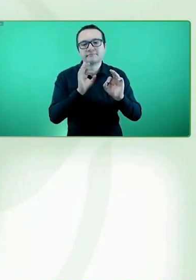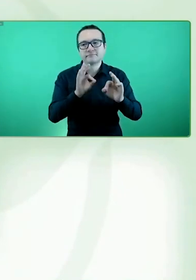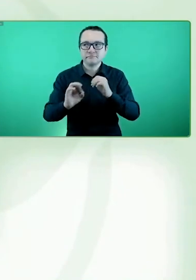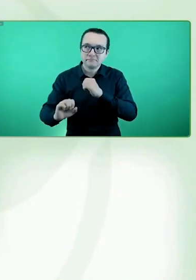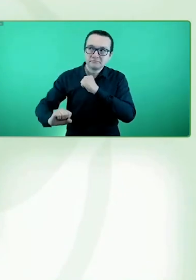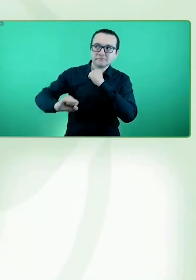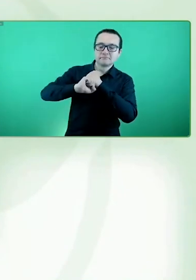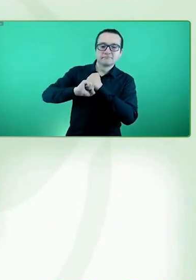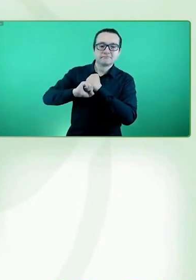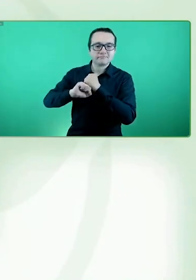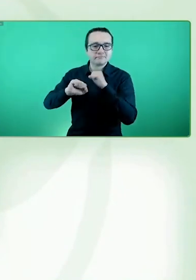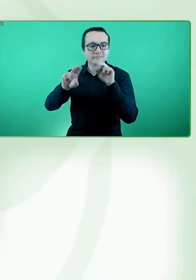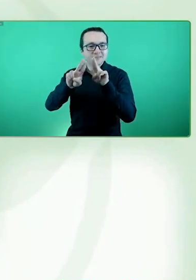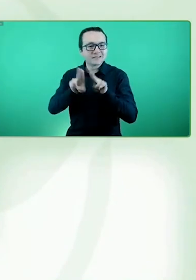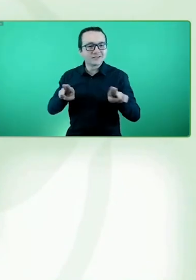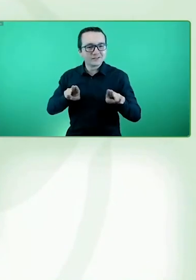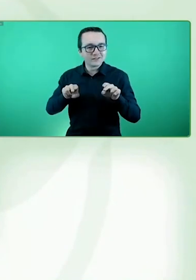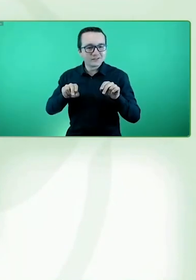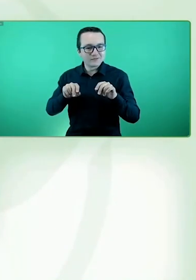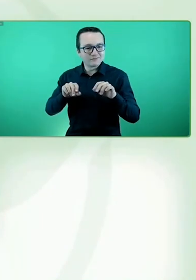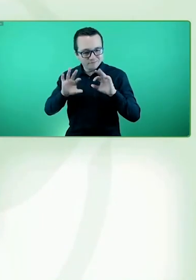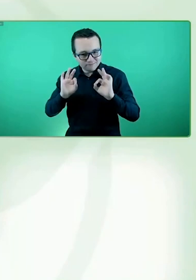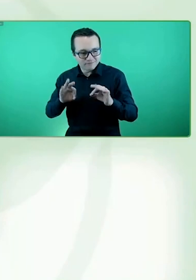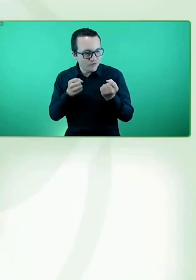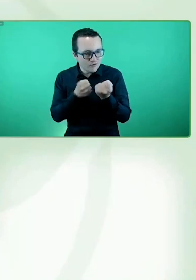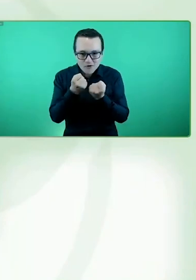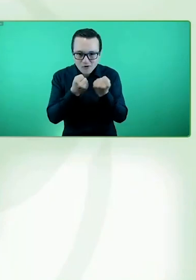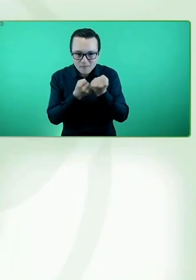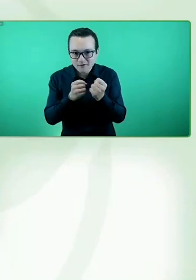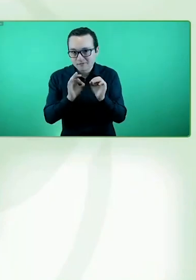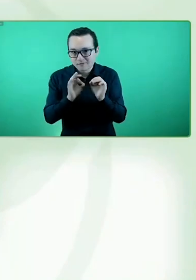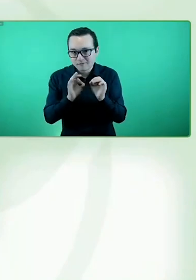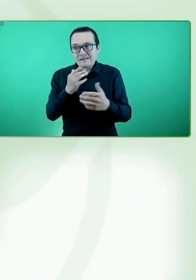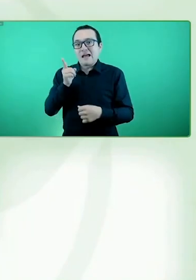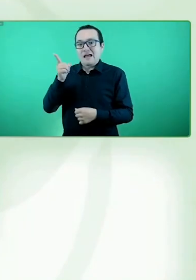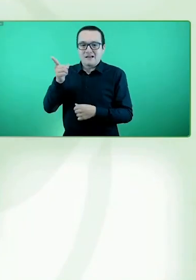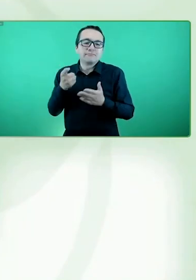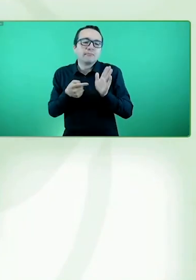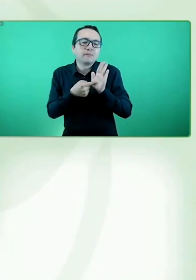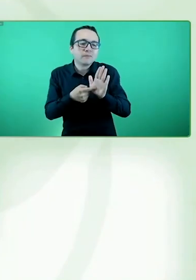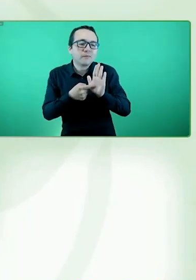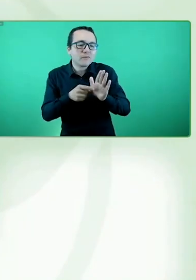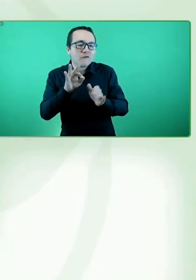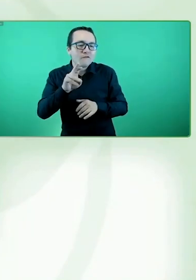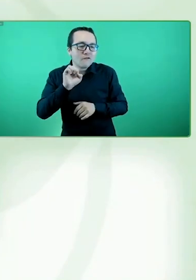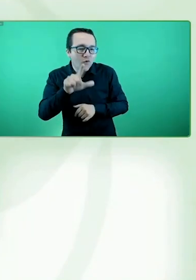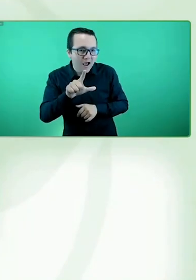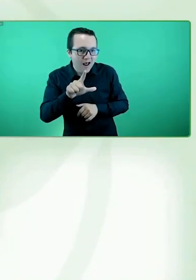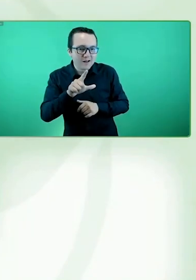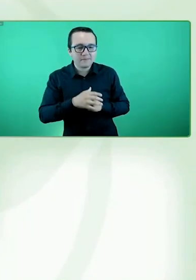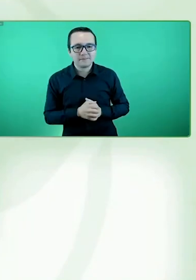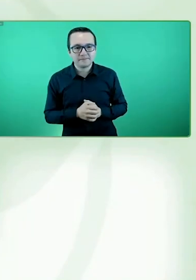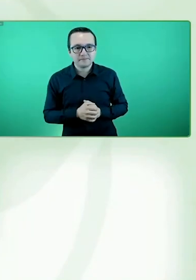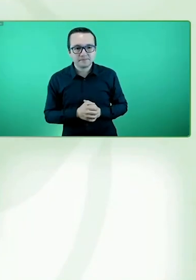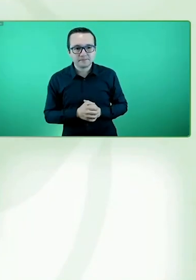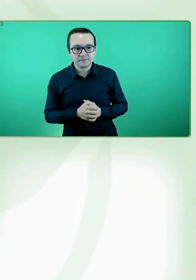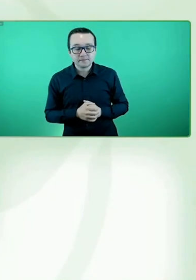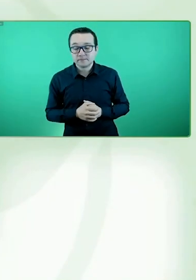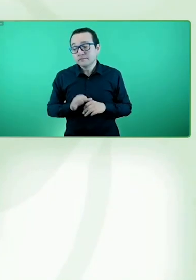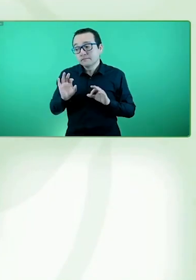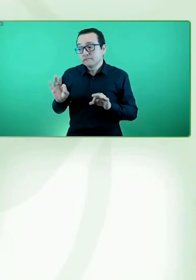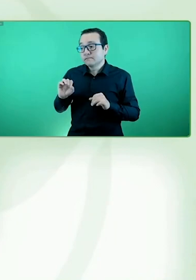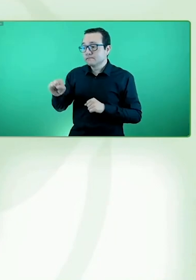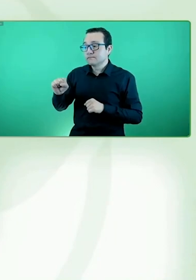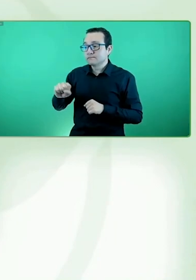lo puede hacer la FOAL, la Fundación 11 para América Latina. Pues muchas gracias, Natalia. Desde